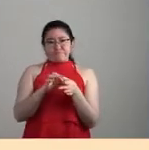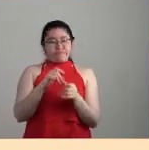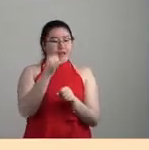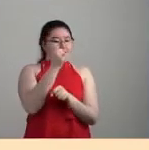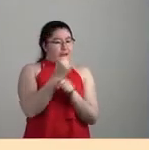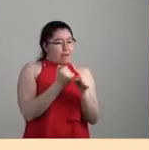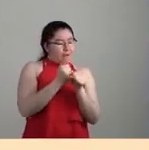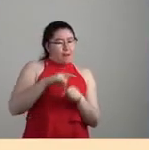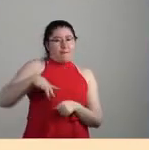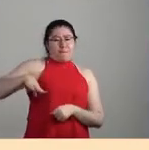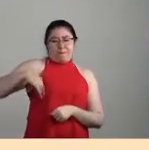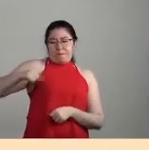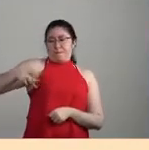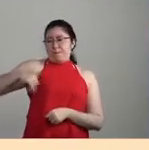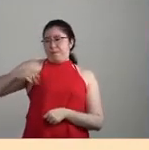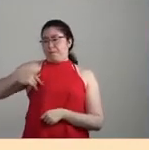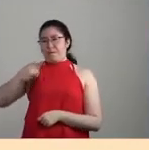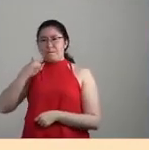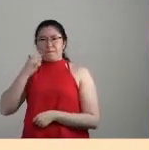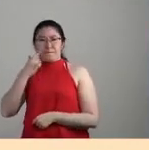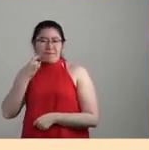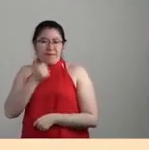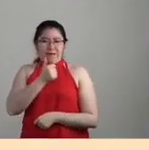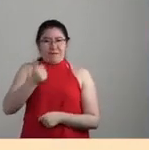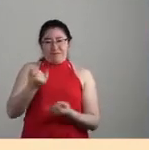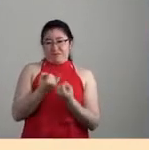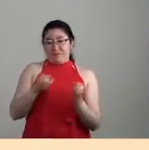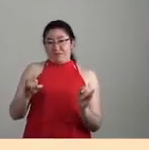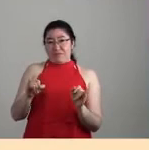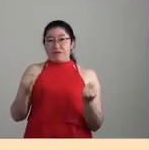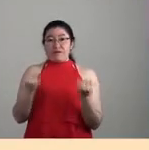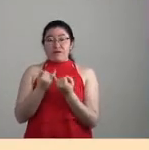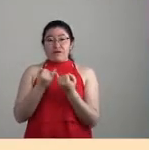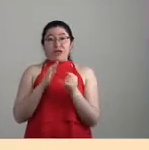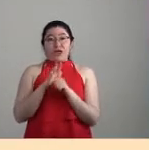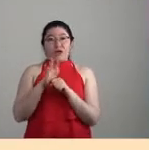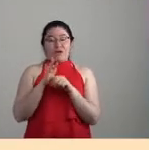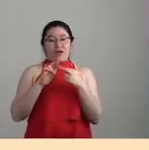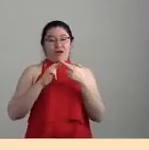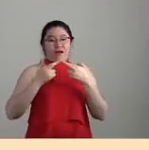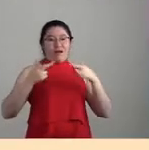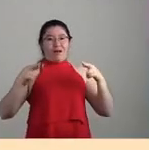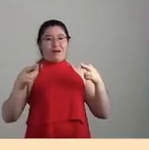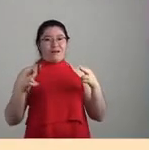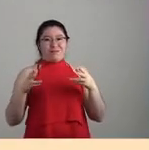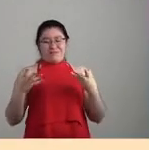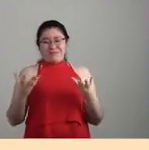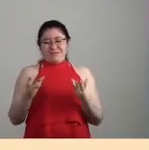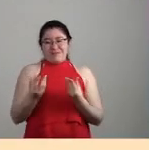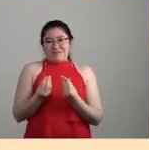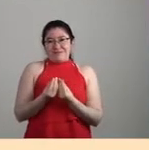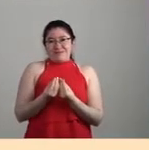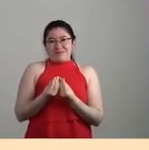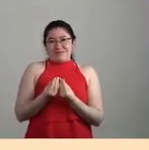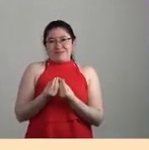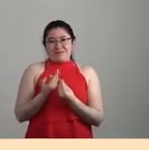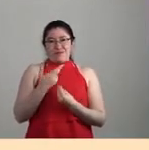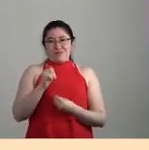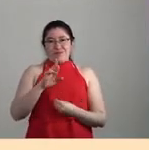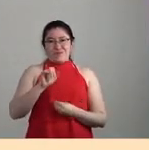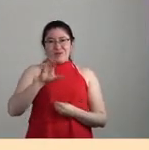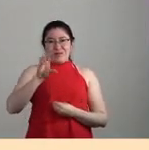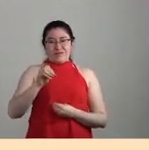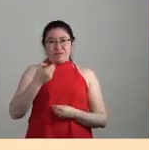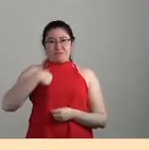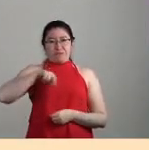militantes, independientes. Bueno, un poco desde esas redes de encuentro con Horacio, decidimos, ¿no?, hacer